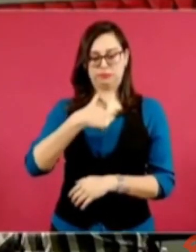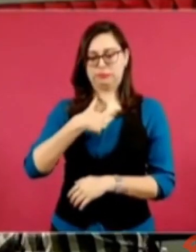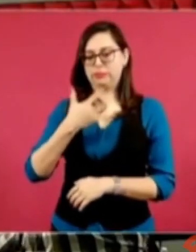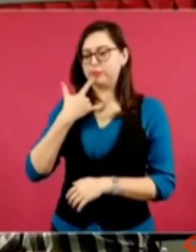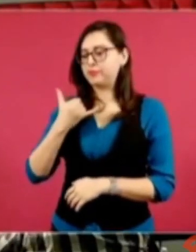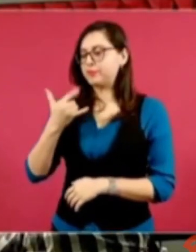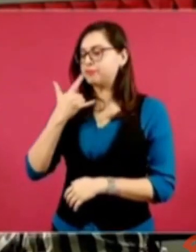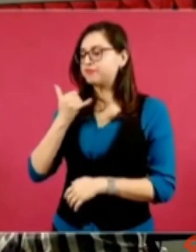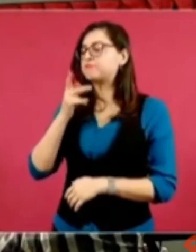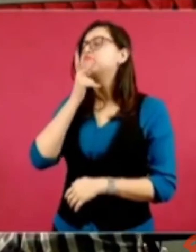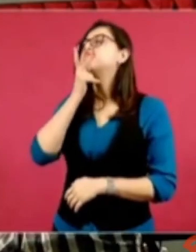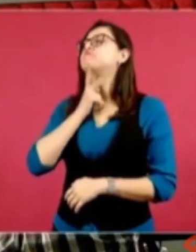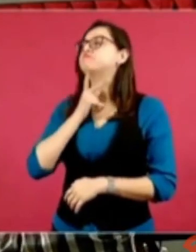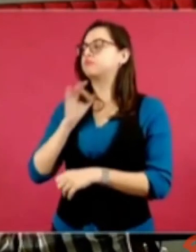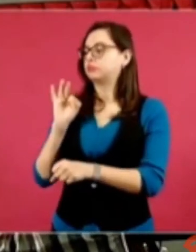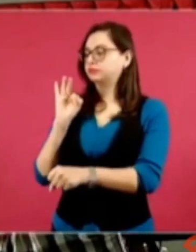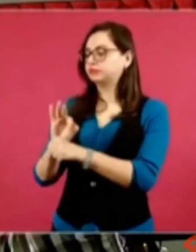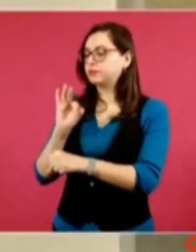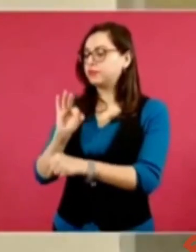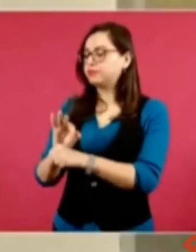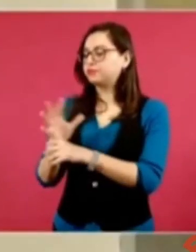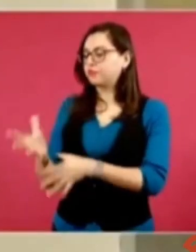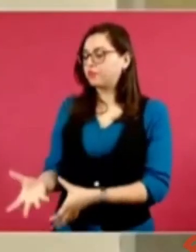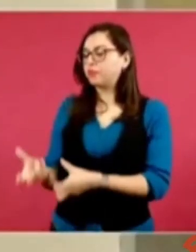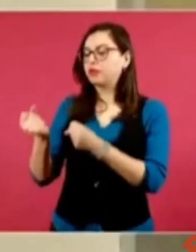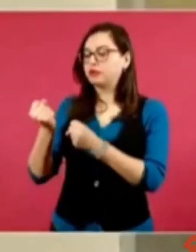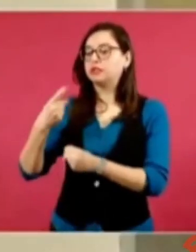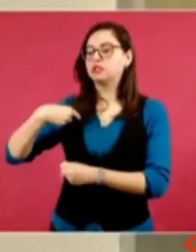estos difundidos por Televisa